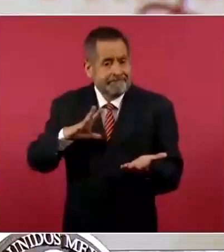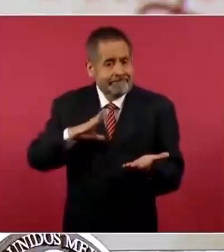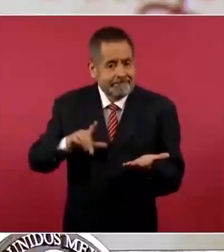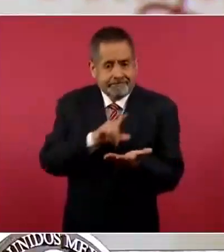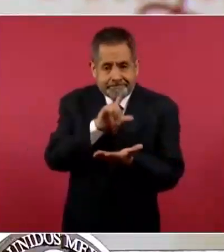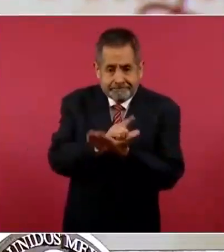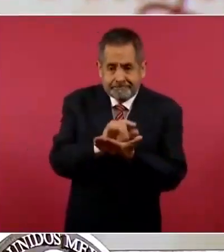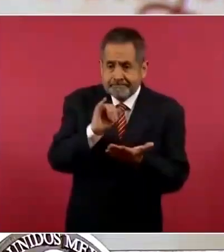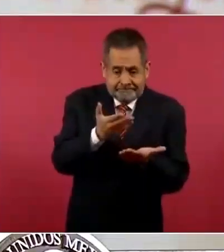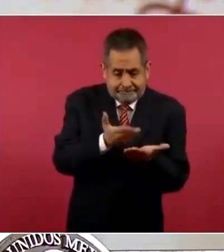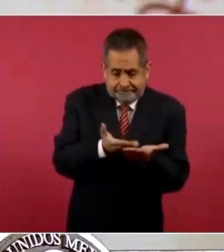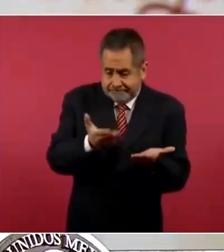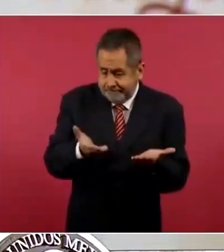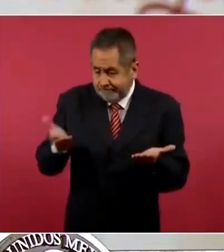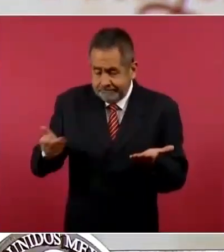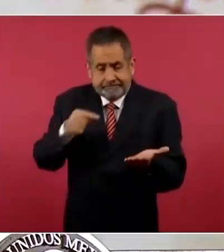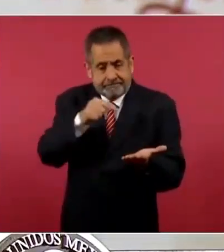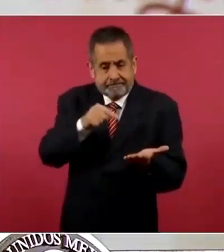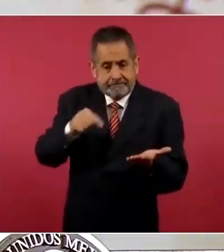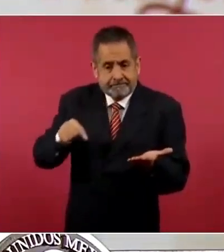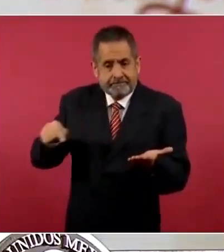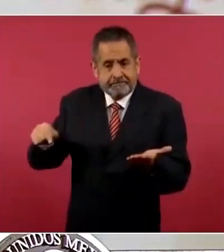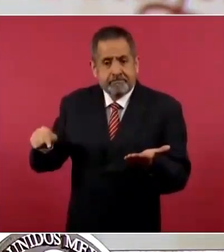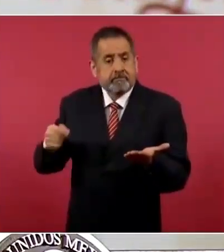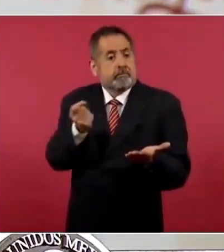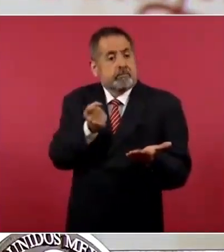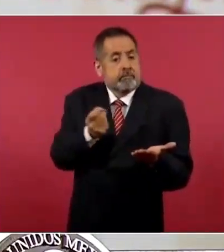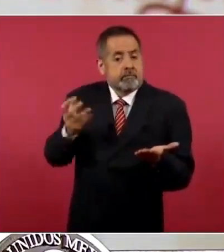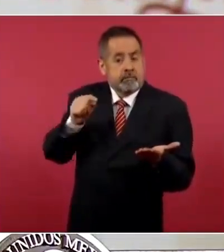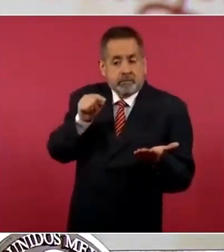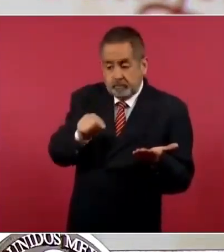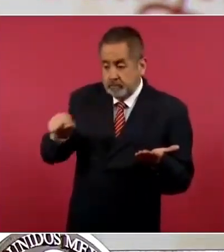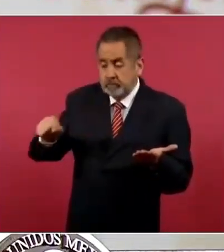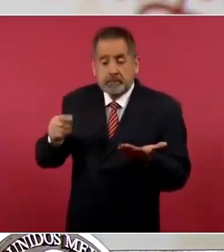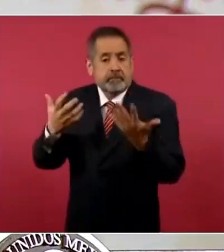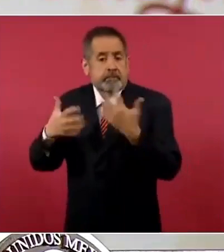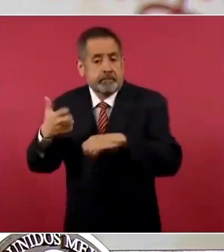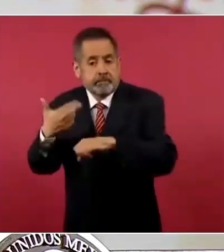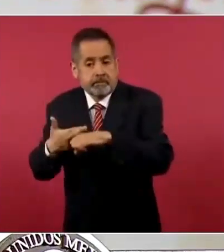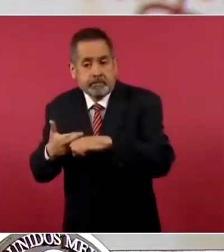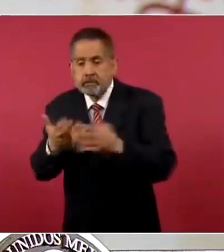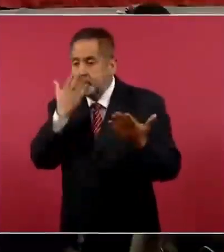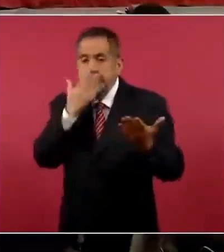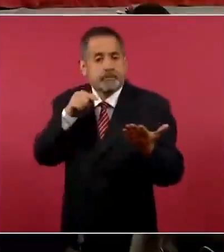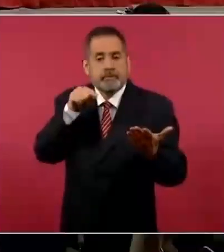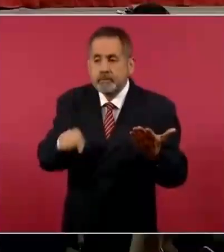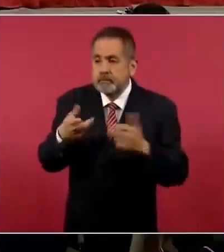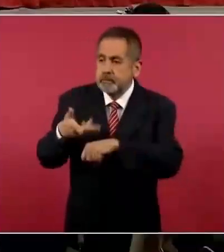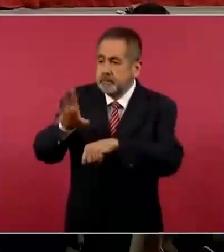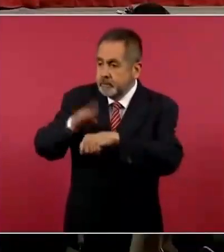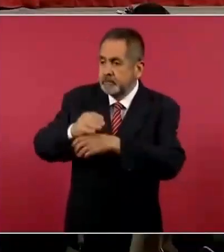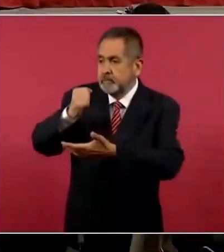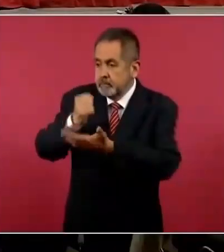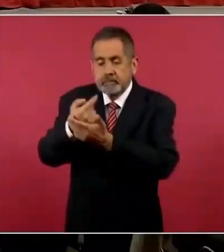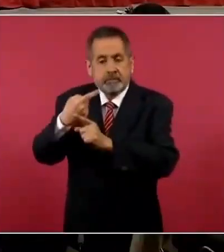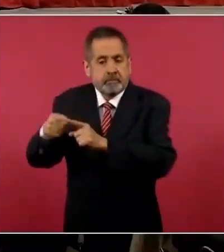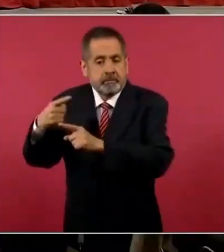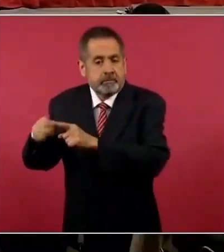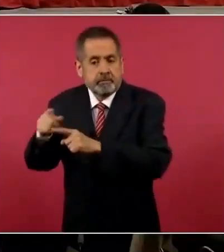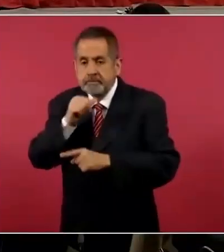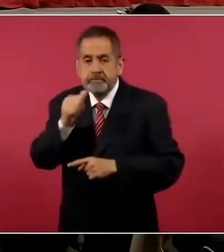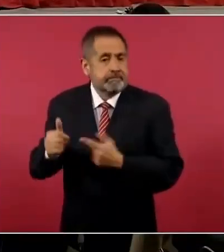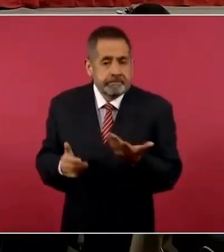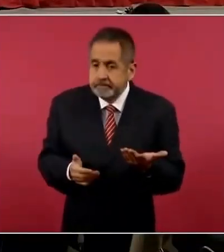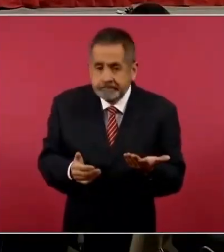pero participaron empresas que no contaban con la manifestación de impacto ambiental. En un acto de